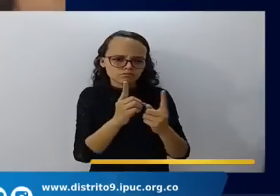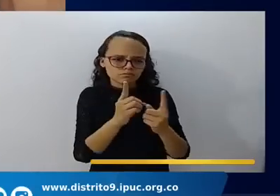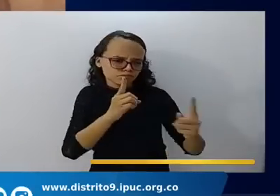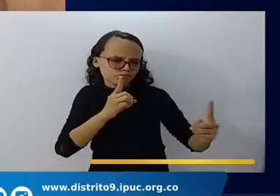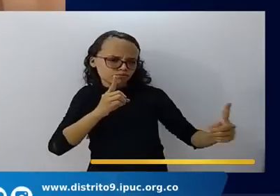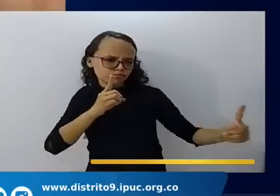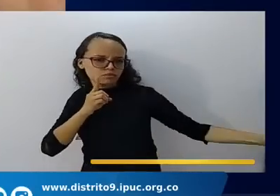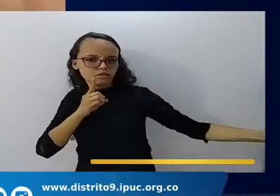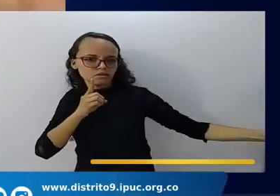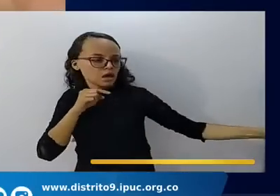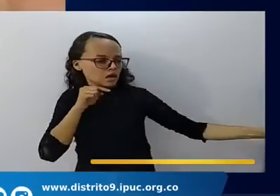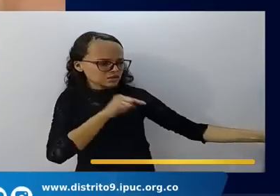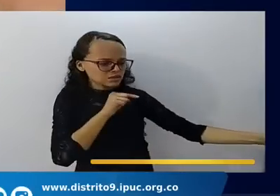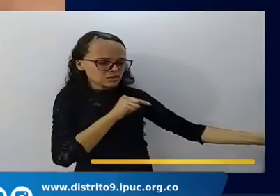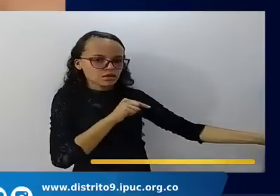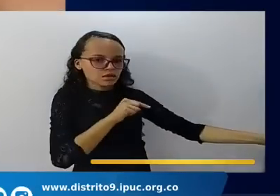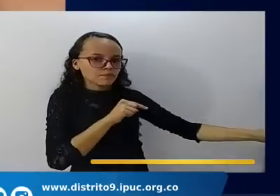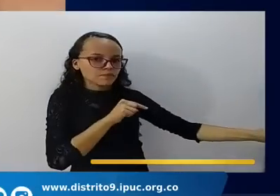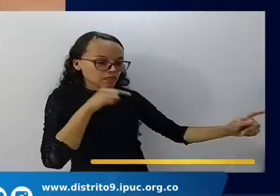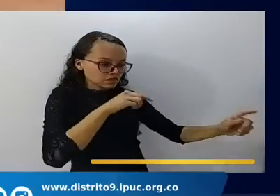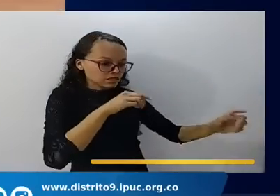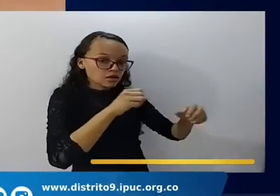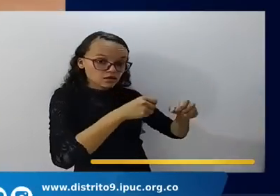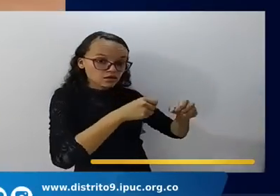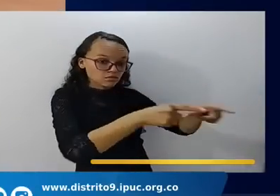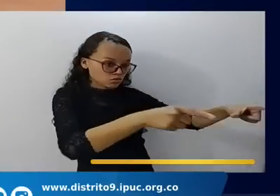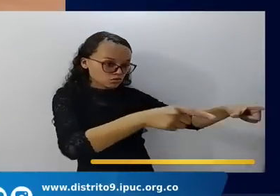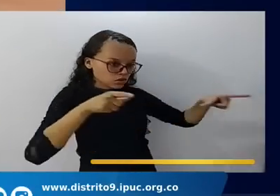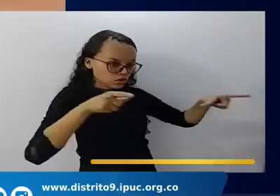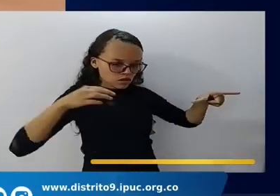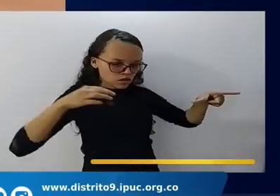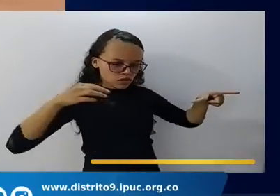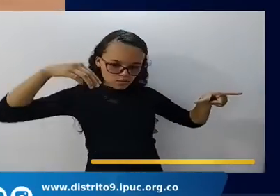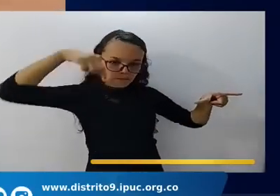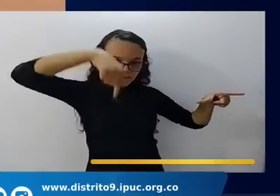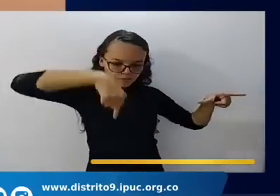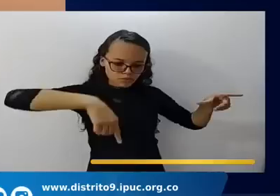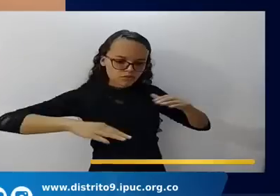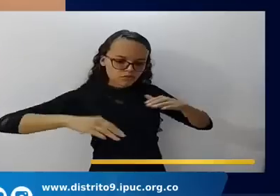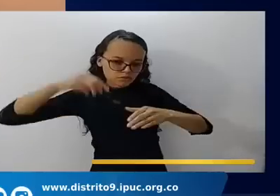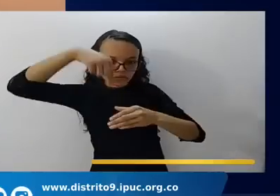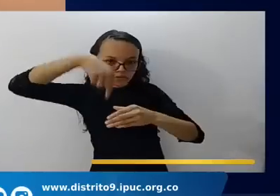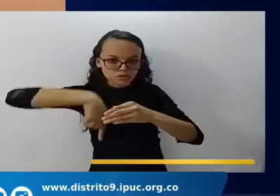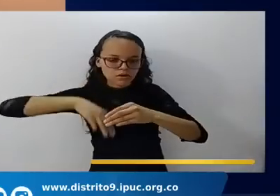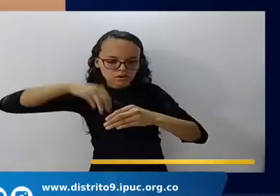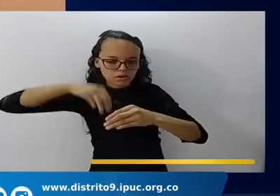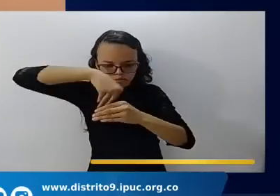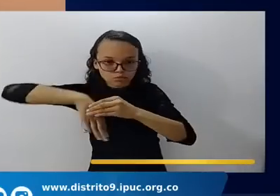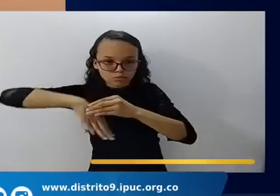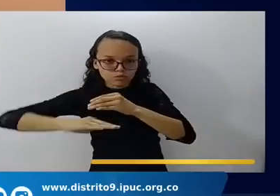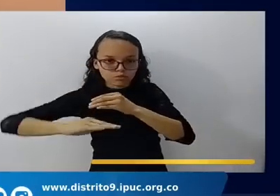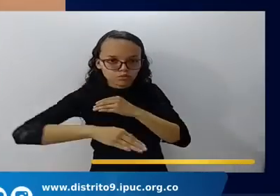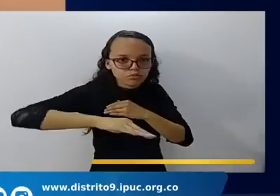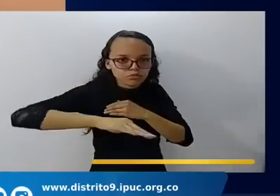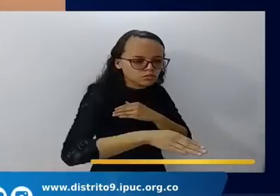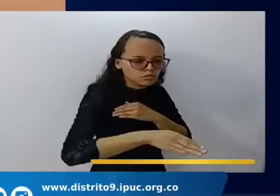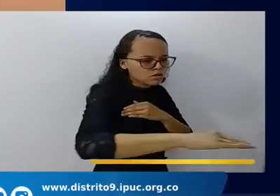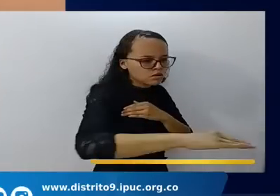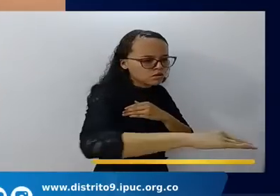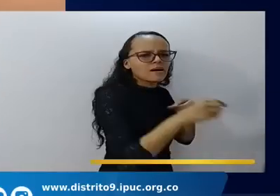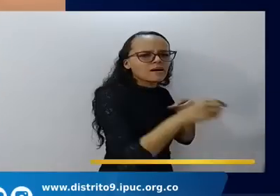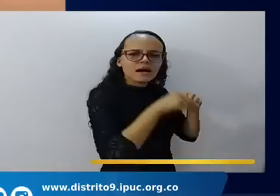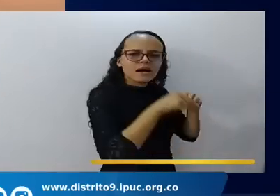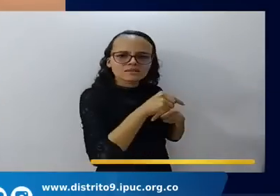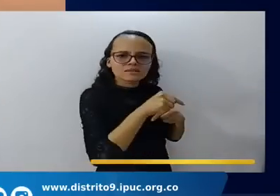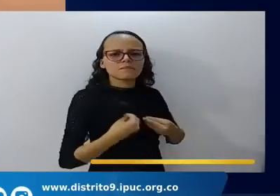ciudad de Roma está edificada sobre las catacumbas esa fue la vivienda la casa de